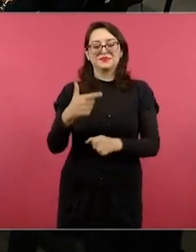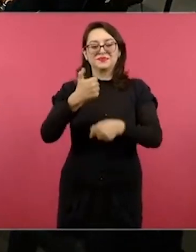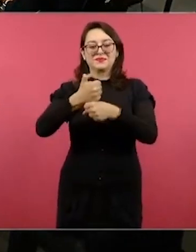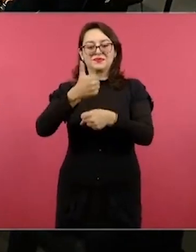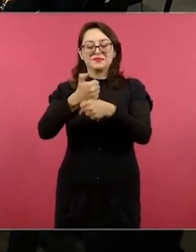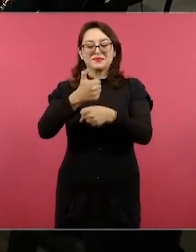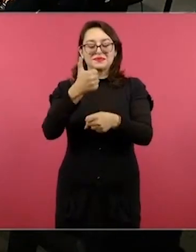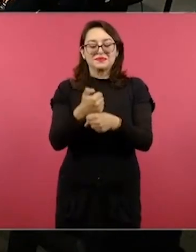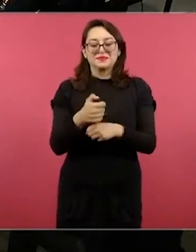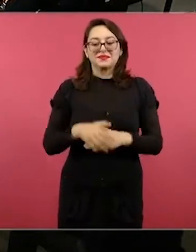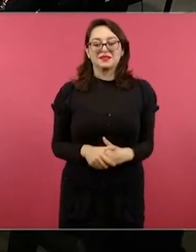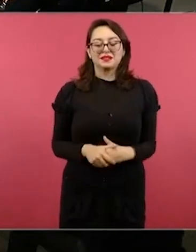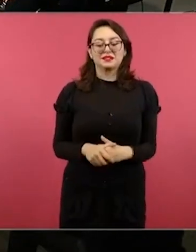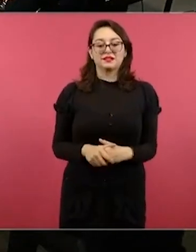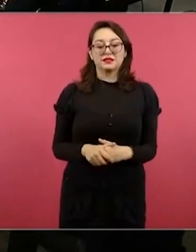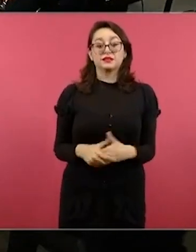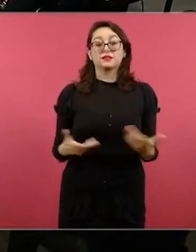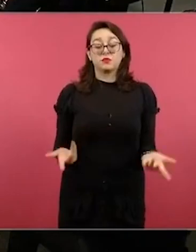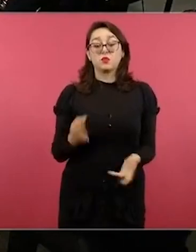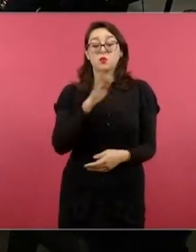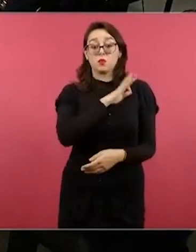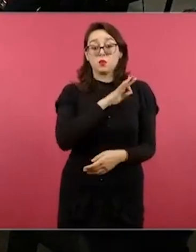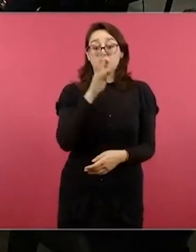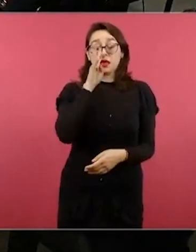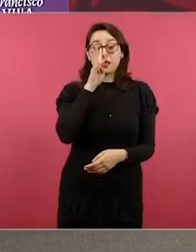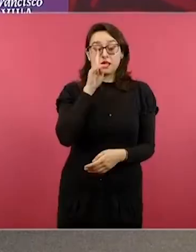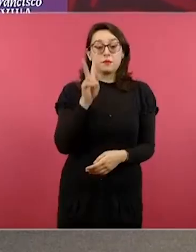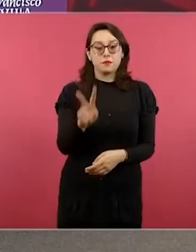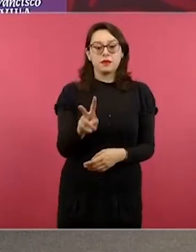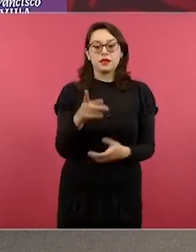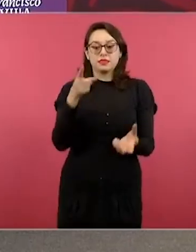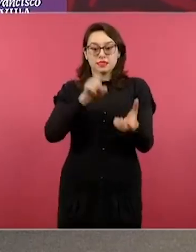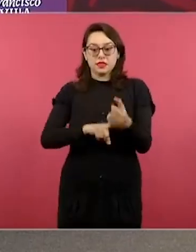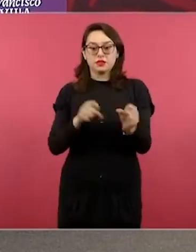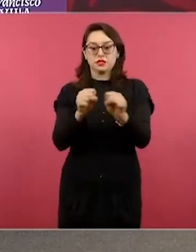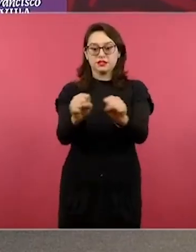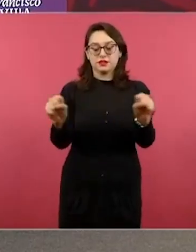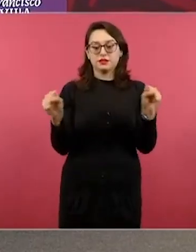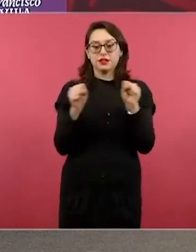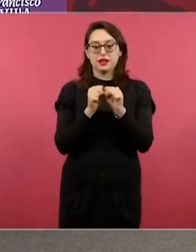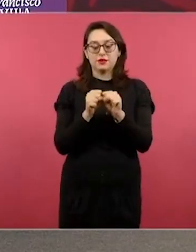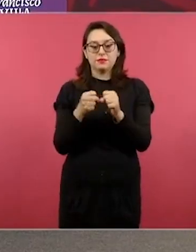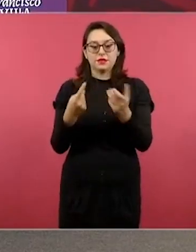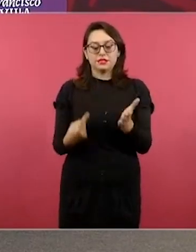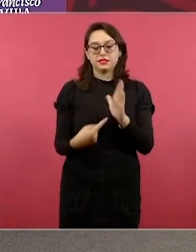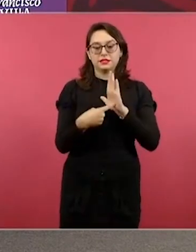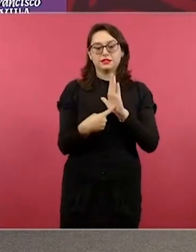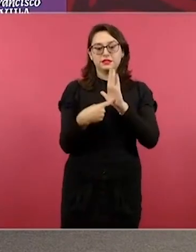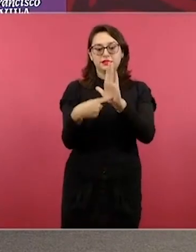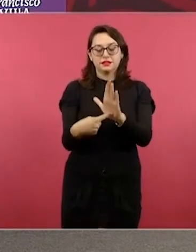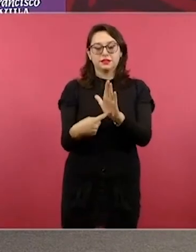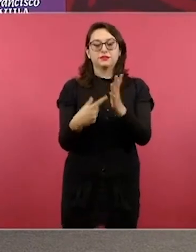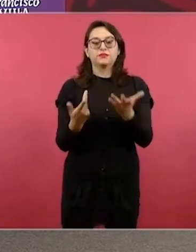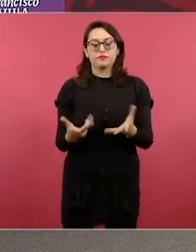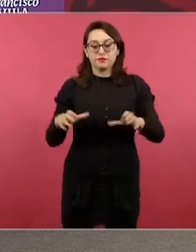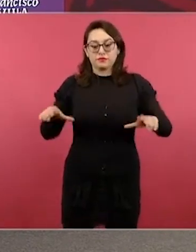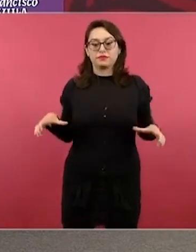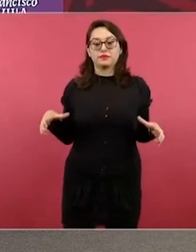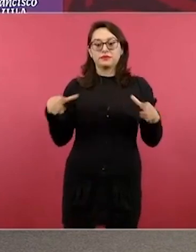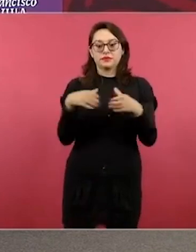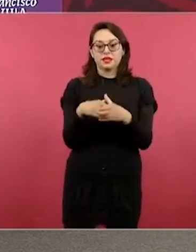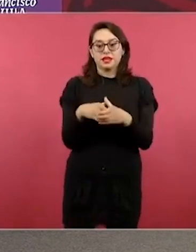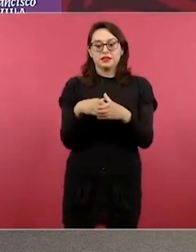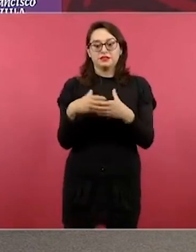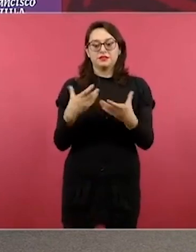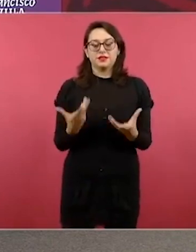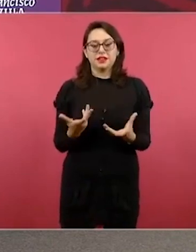ejercicio como el que se plantea, o como el que realizamos en nuestras aulas, se trabaja como una pequeña comunidad de aprendizaje, un